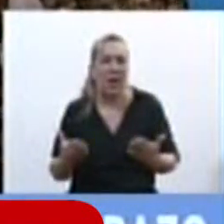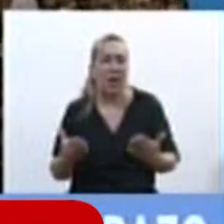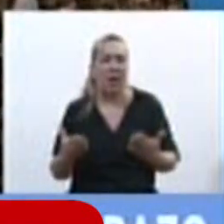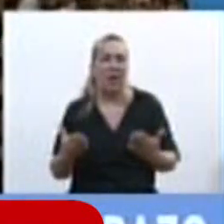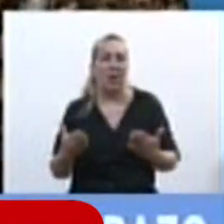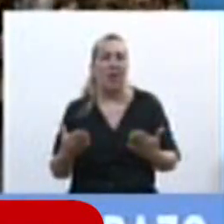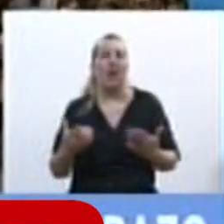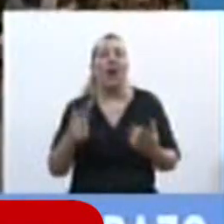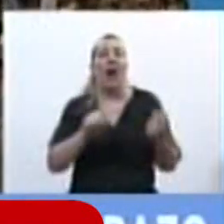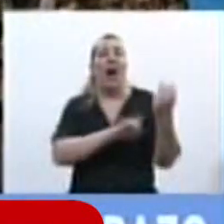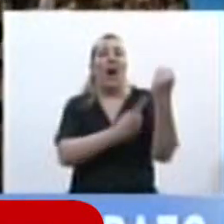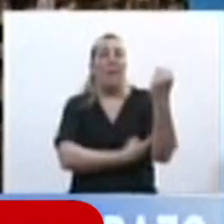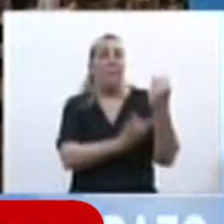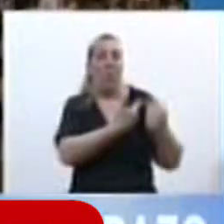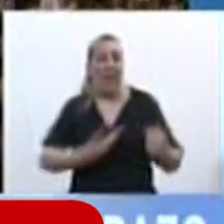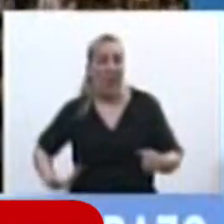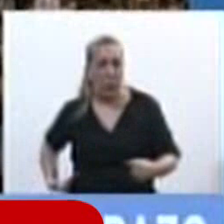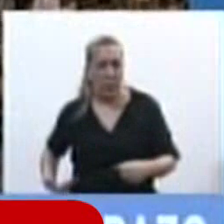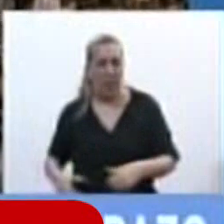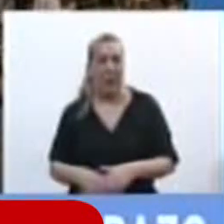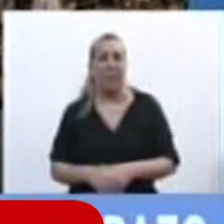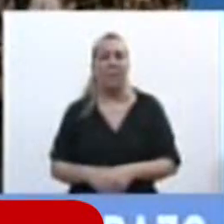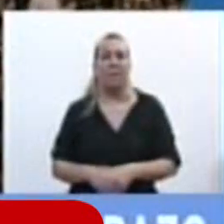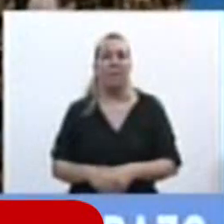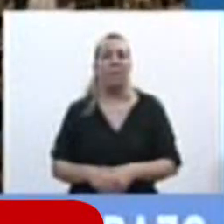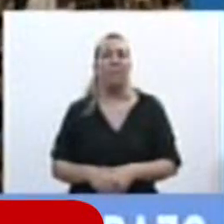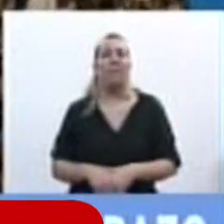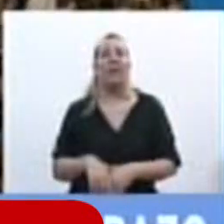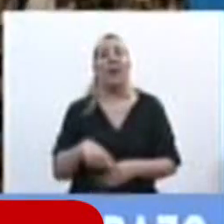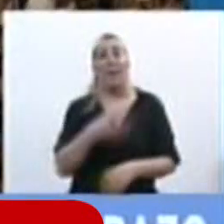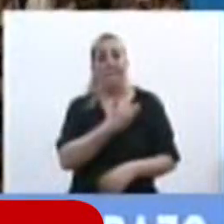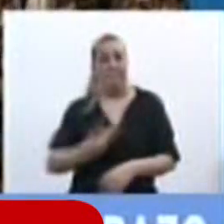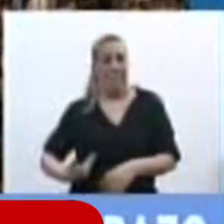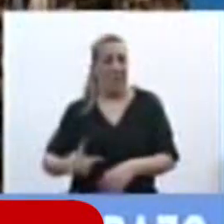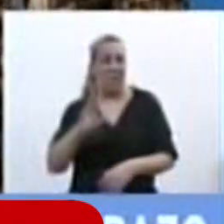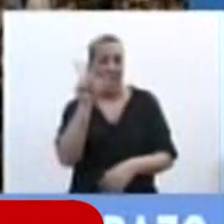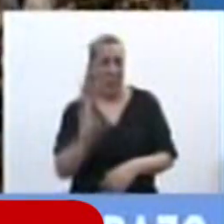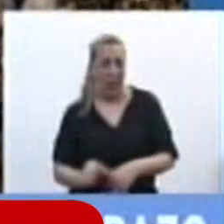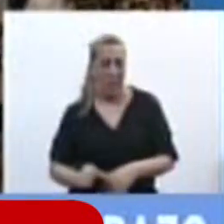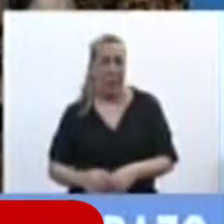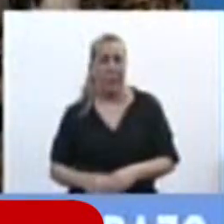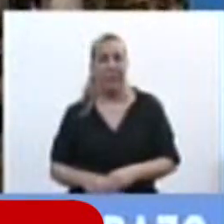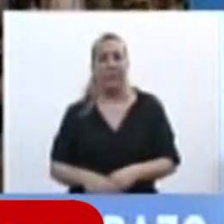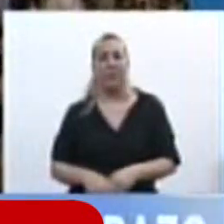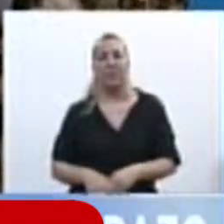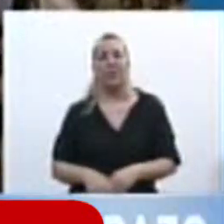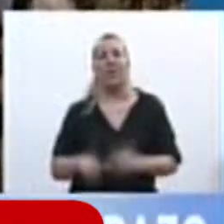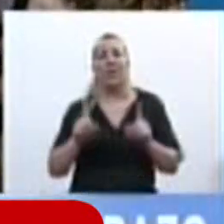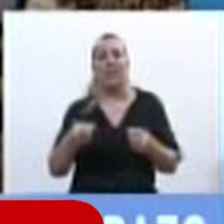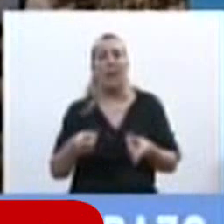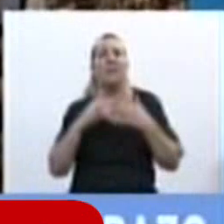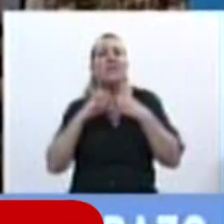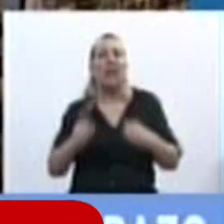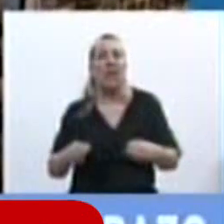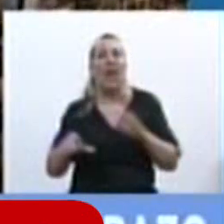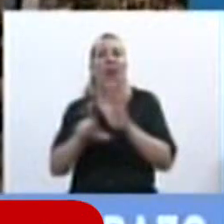al Poder Ejecutivo en la figura del Presidente de la República de la señora Secretaria Legal y